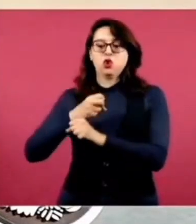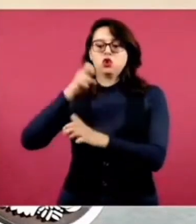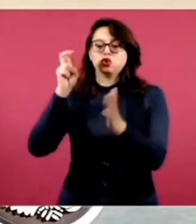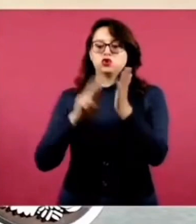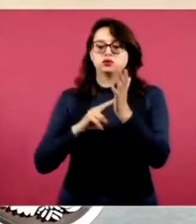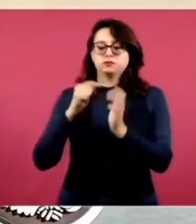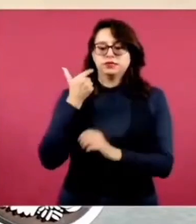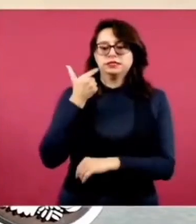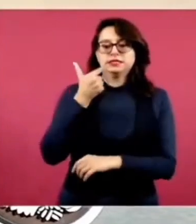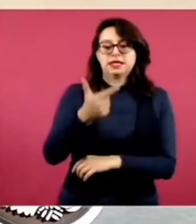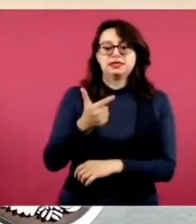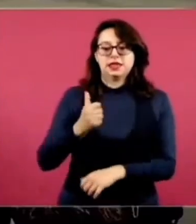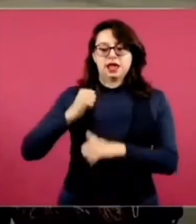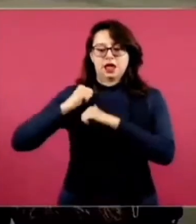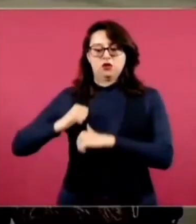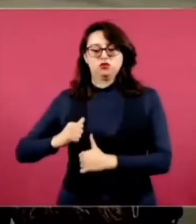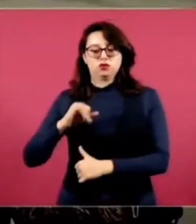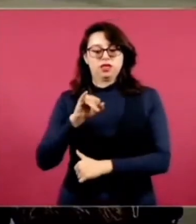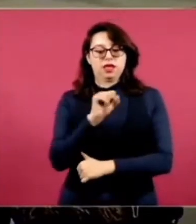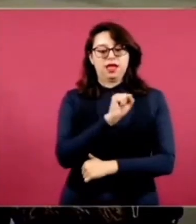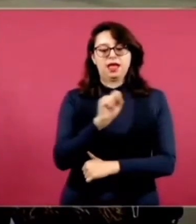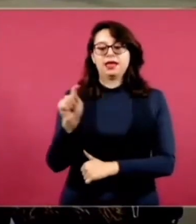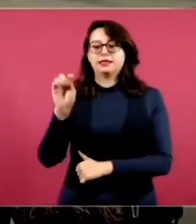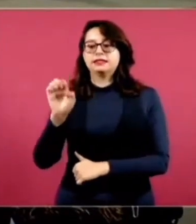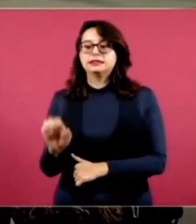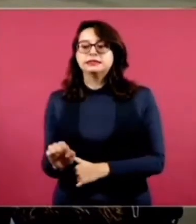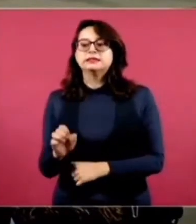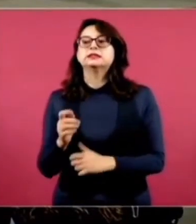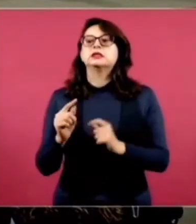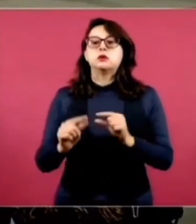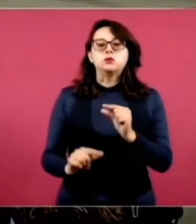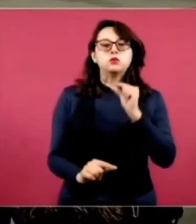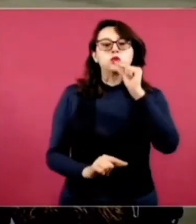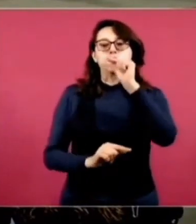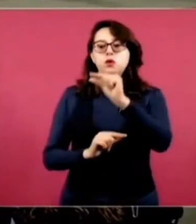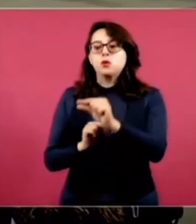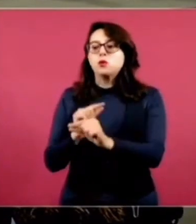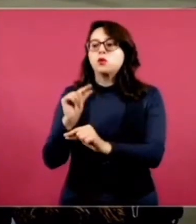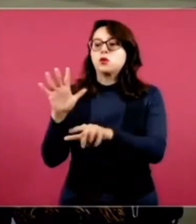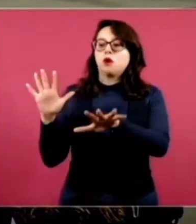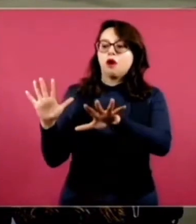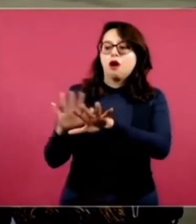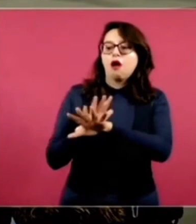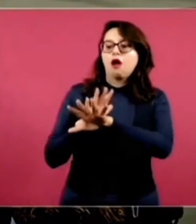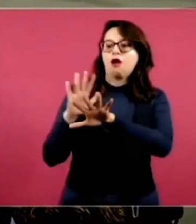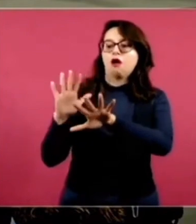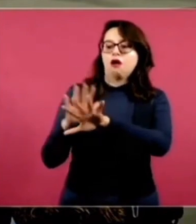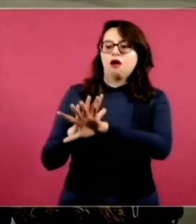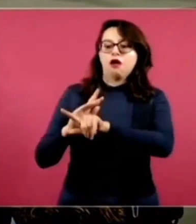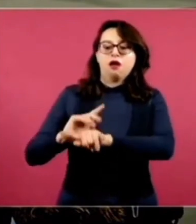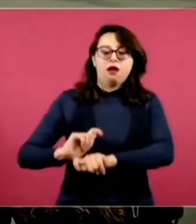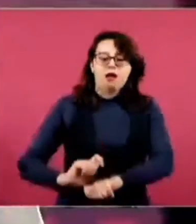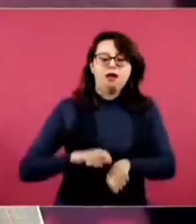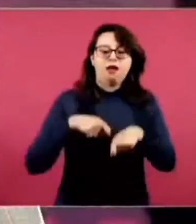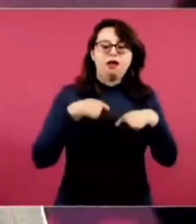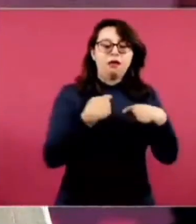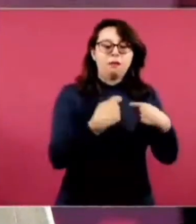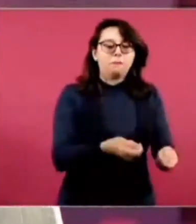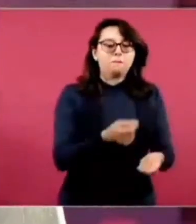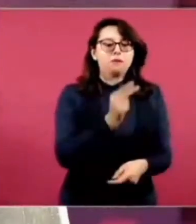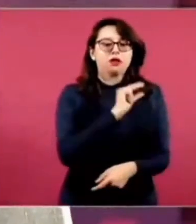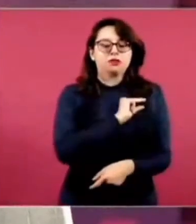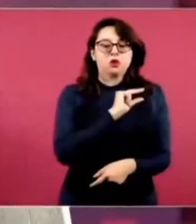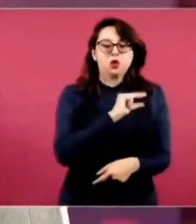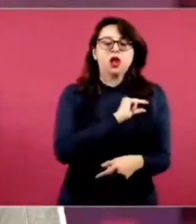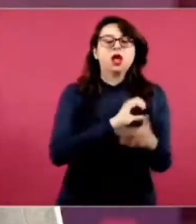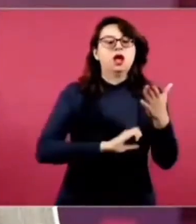comenzaron a aplicar la privatización de los servicios de salud para favorecer a empresas que